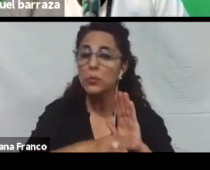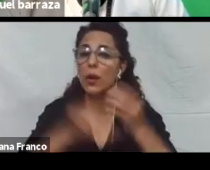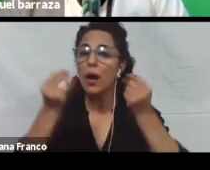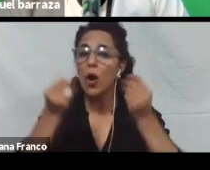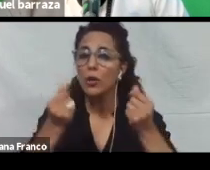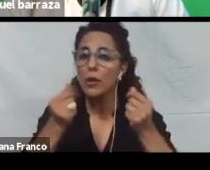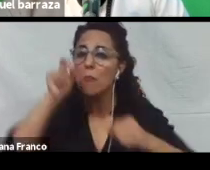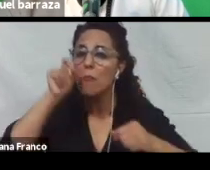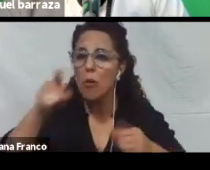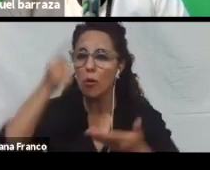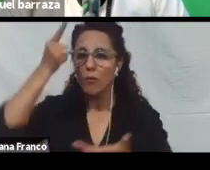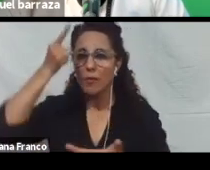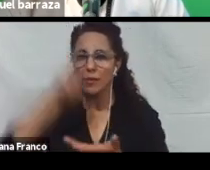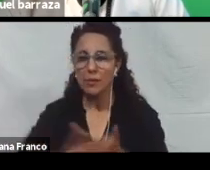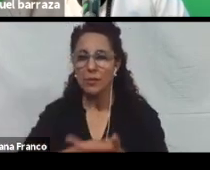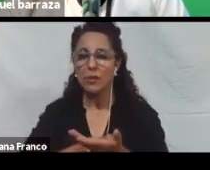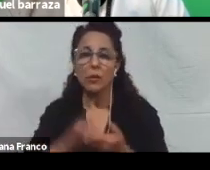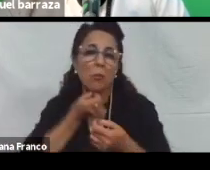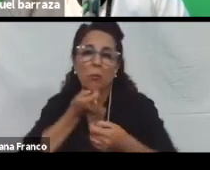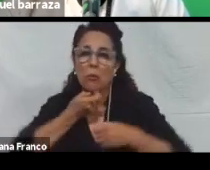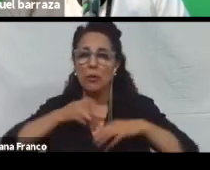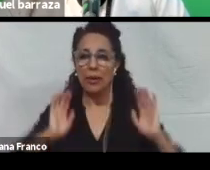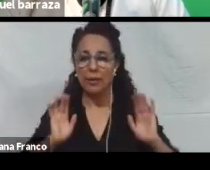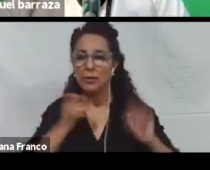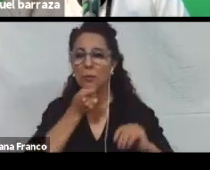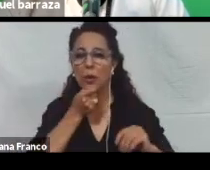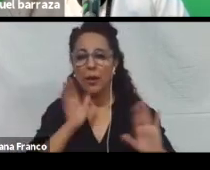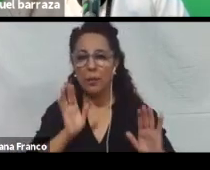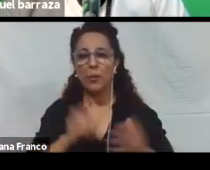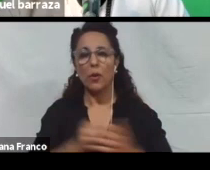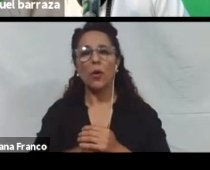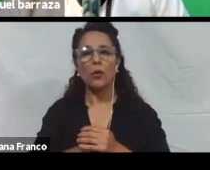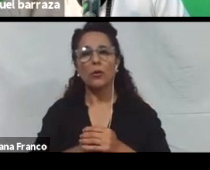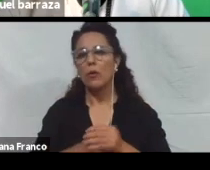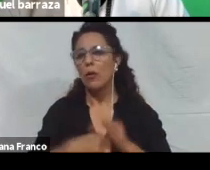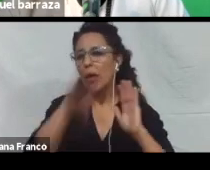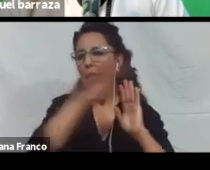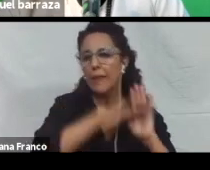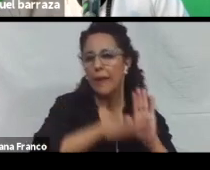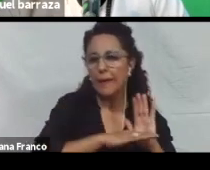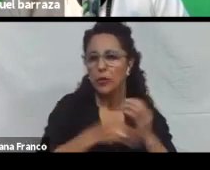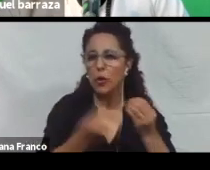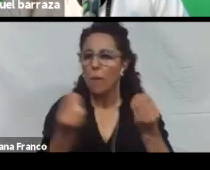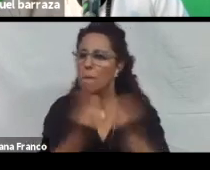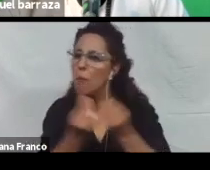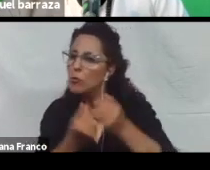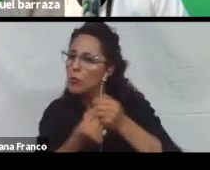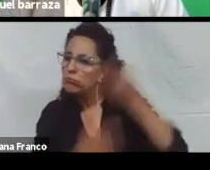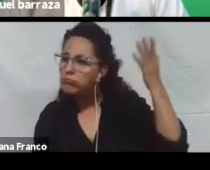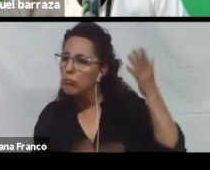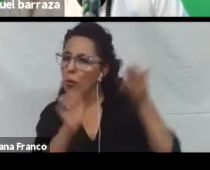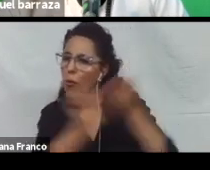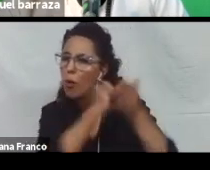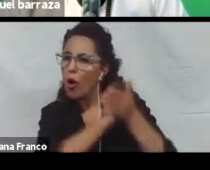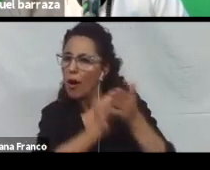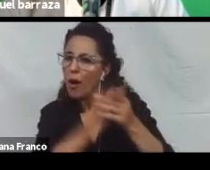quieras. Por ejemplo, si pones muchos textos o mucha información para que no tengas que borrar uno por uno. Puedas estructurar